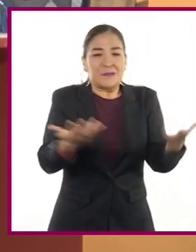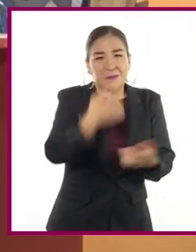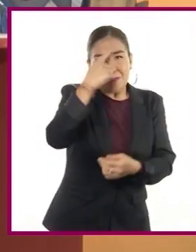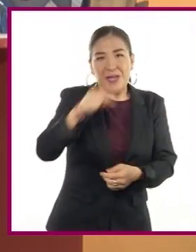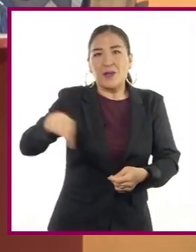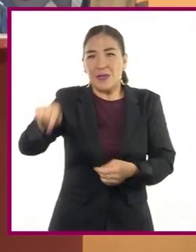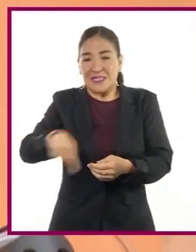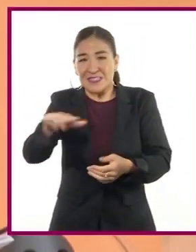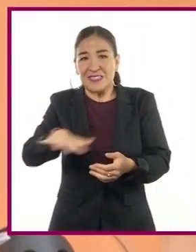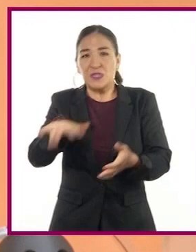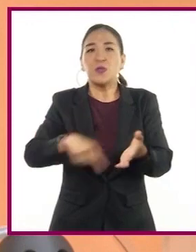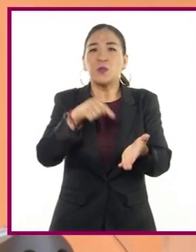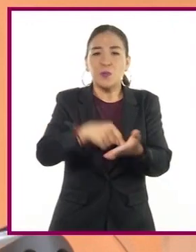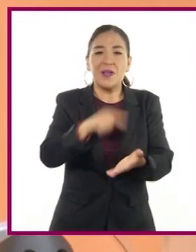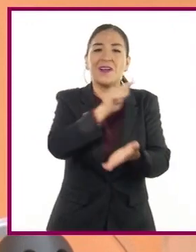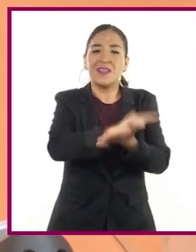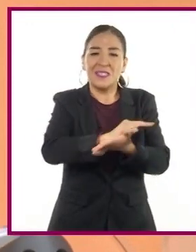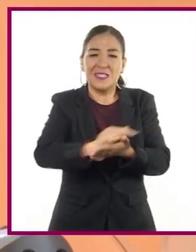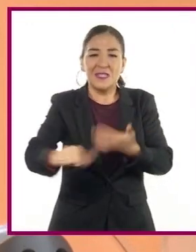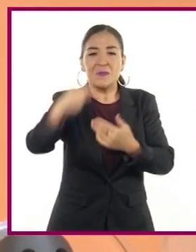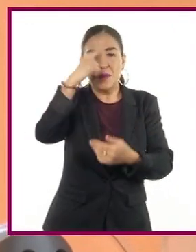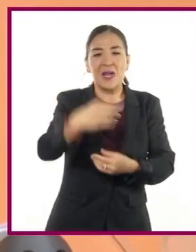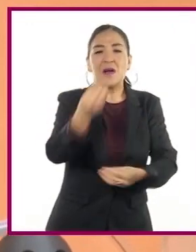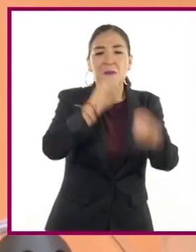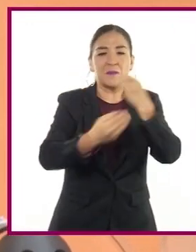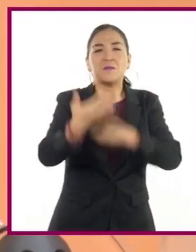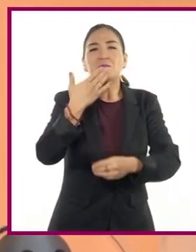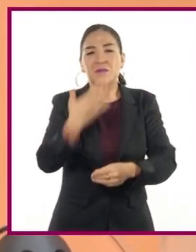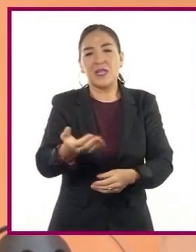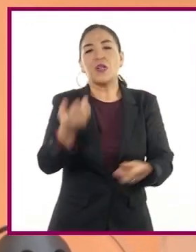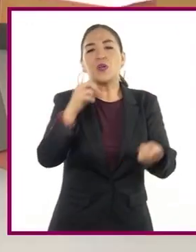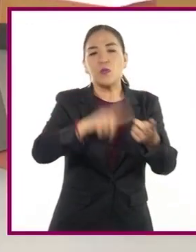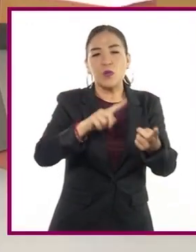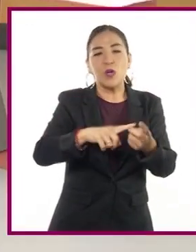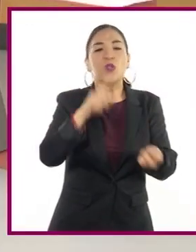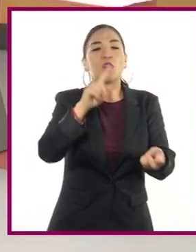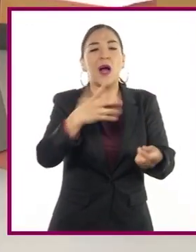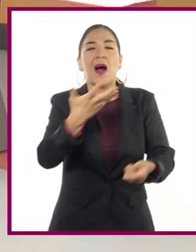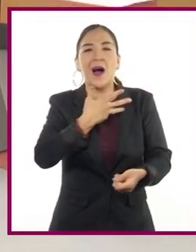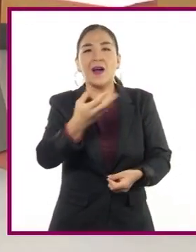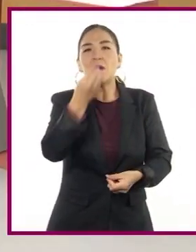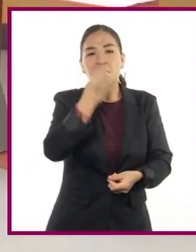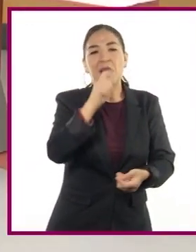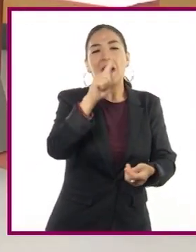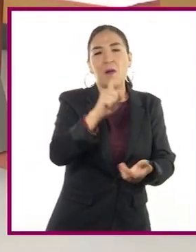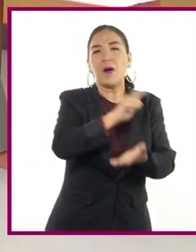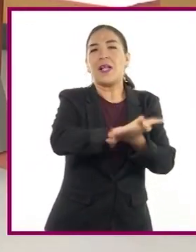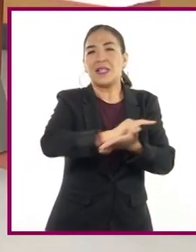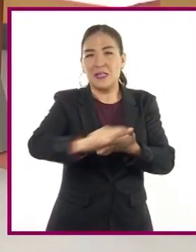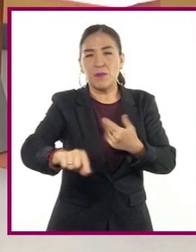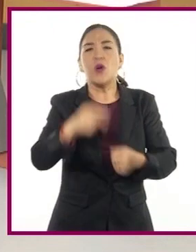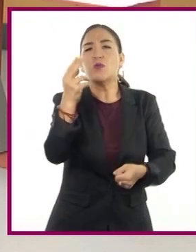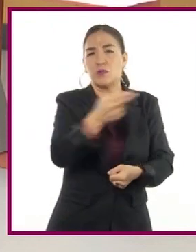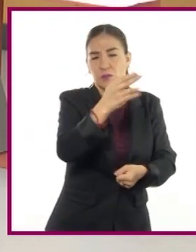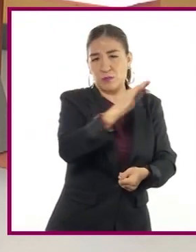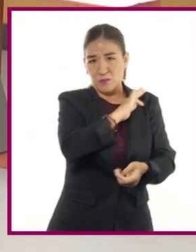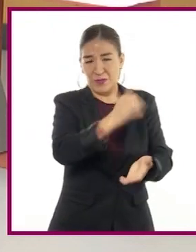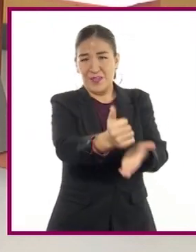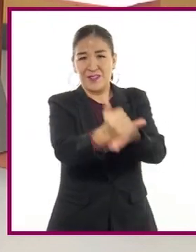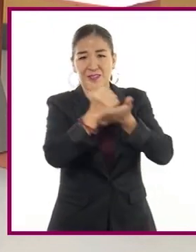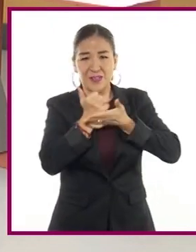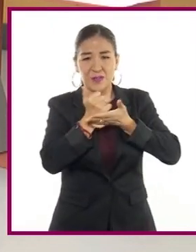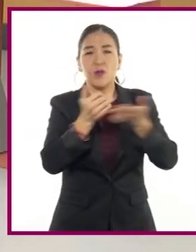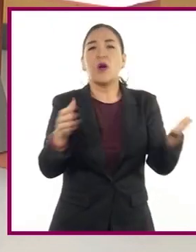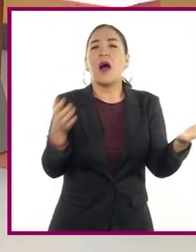donde resguardarse del clima y también tengan un lugar donde encuentren comida y agua potable. ¿Ustedes me podrían ayudar